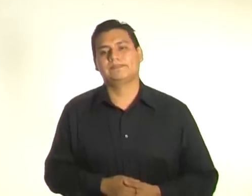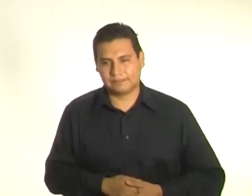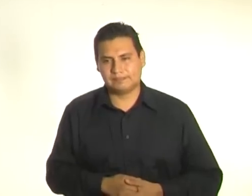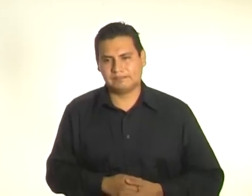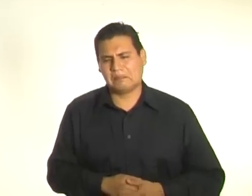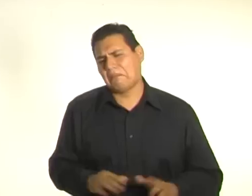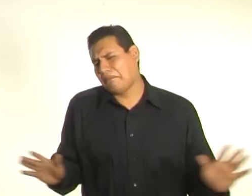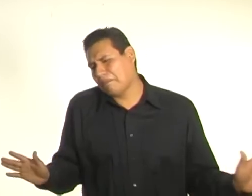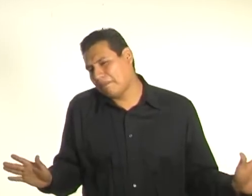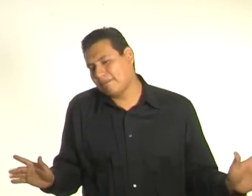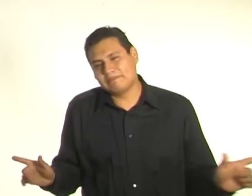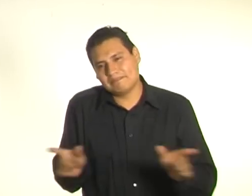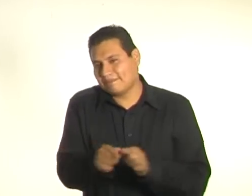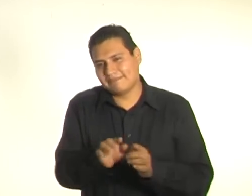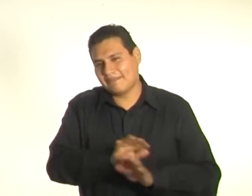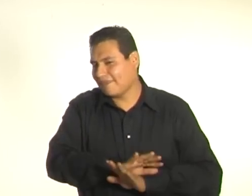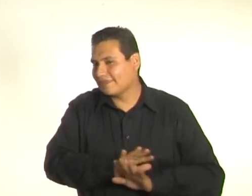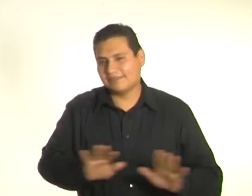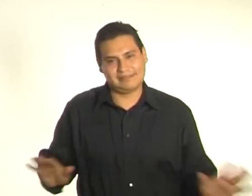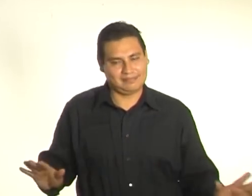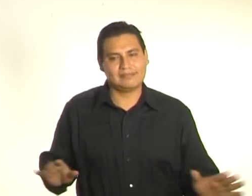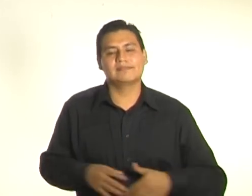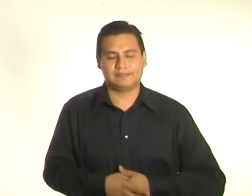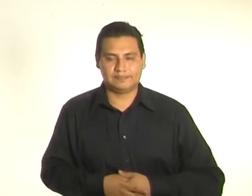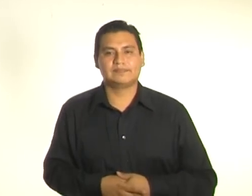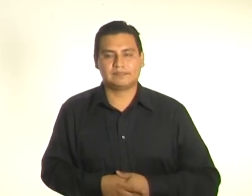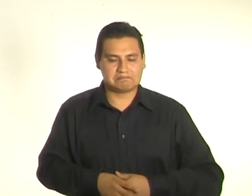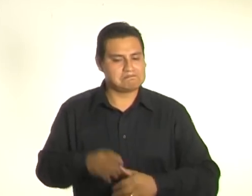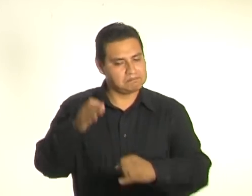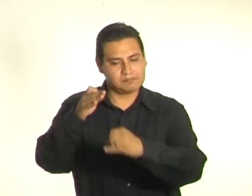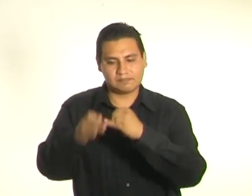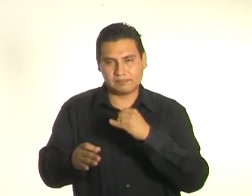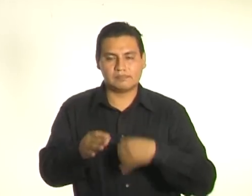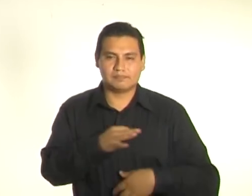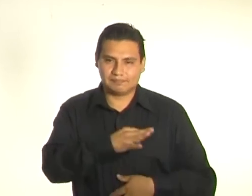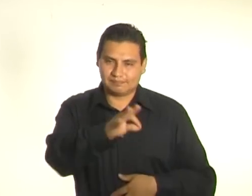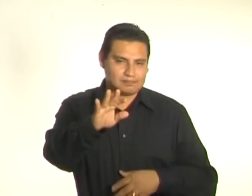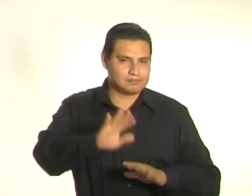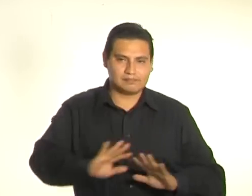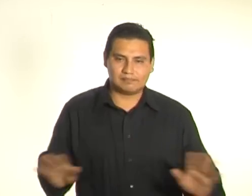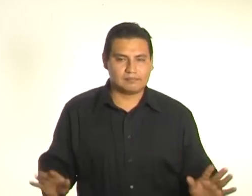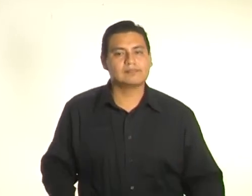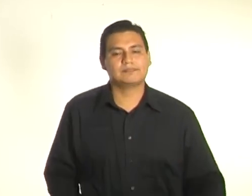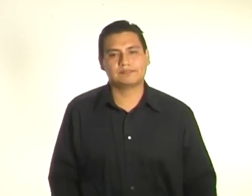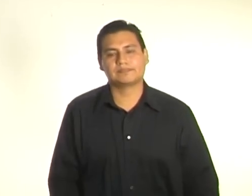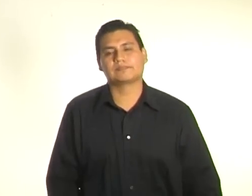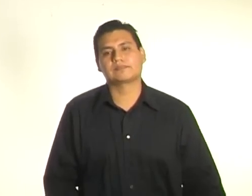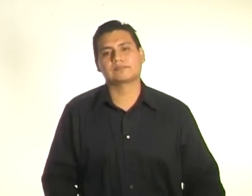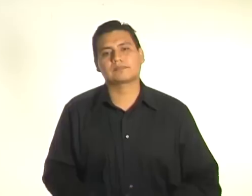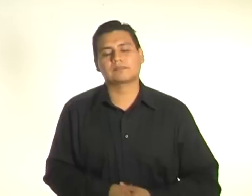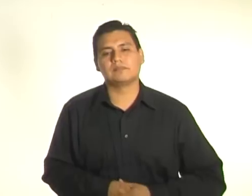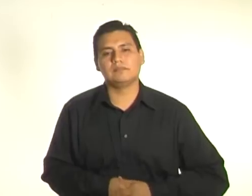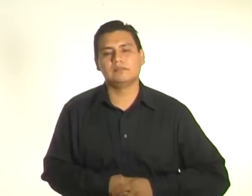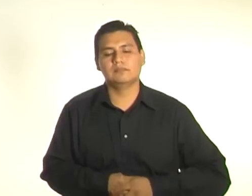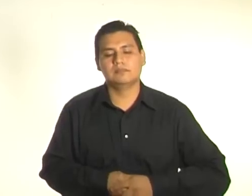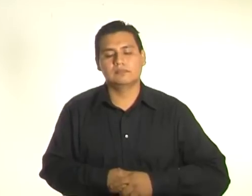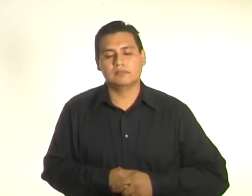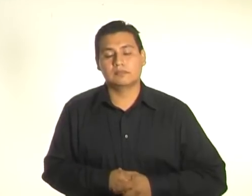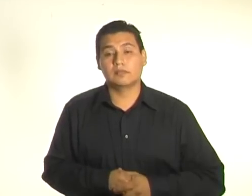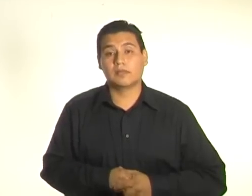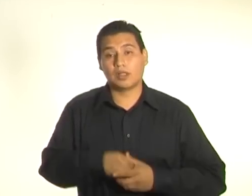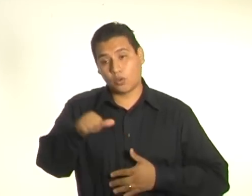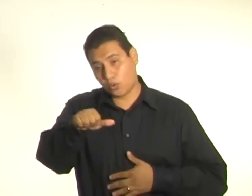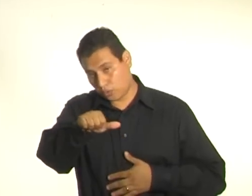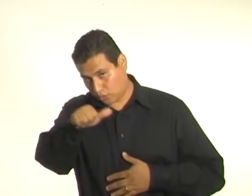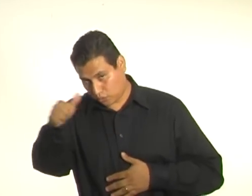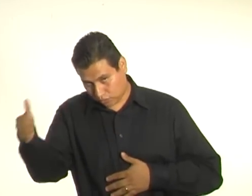podemos terminar una exposición. ¿Sí? Eso es todo y gracias. Otra